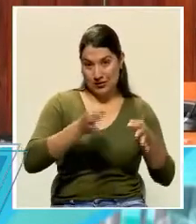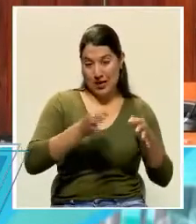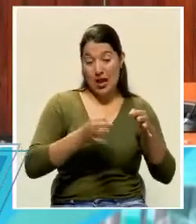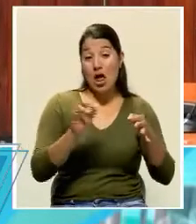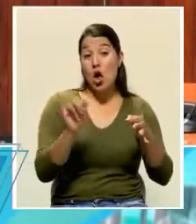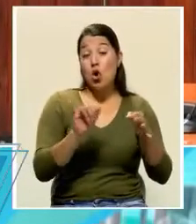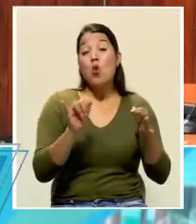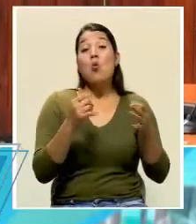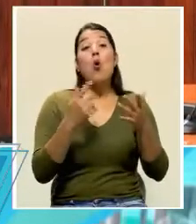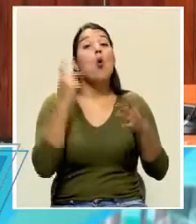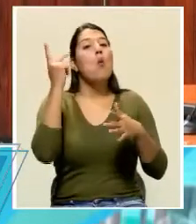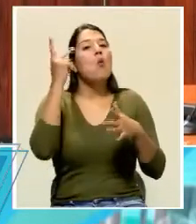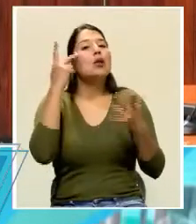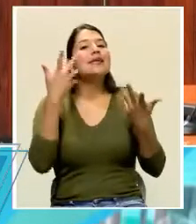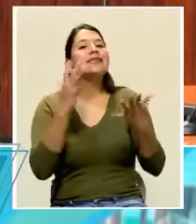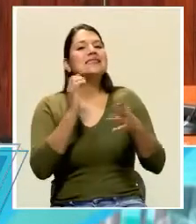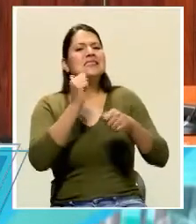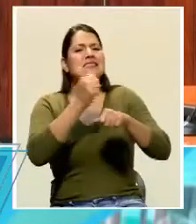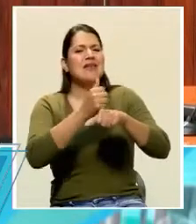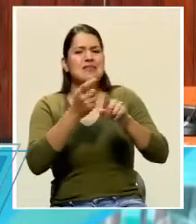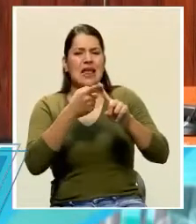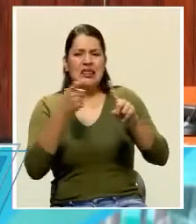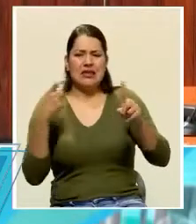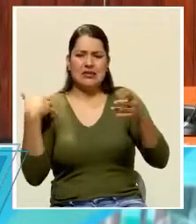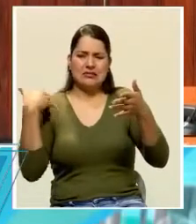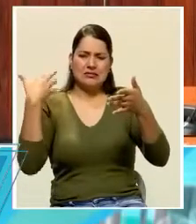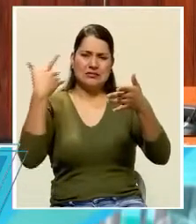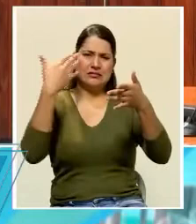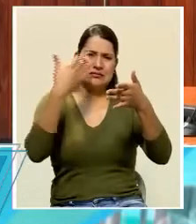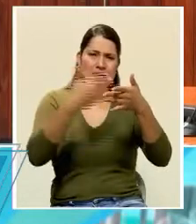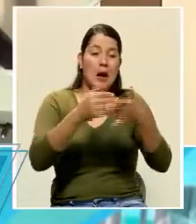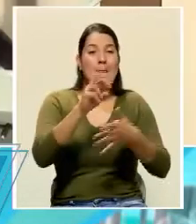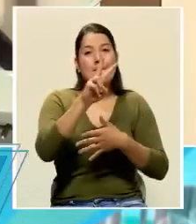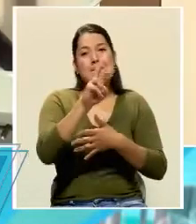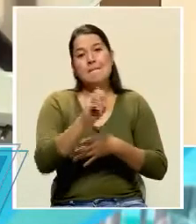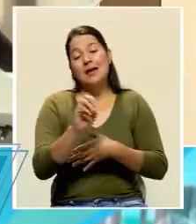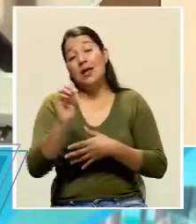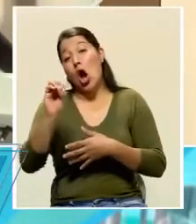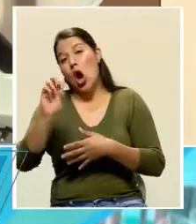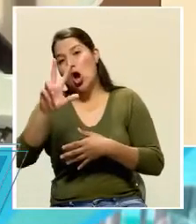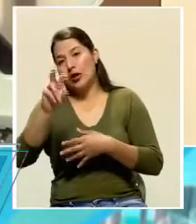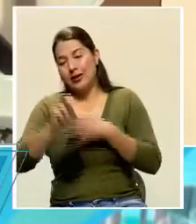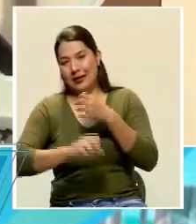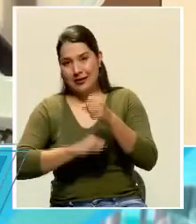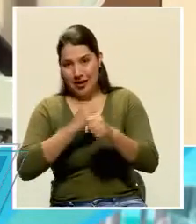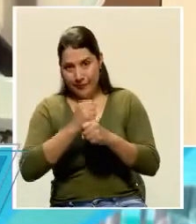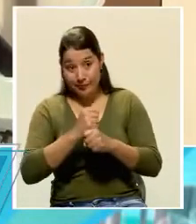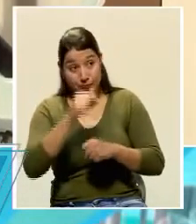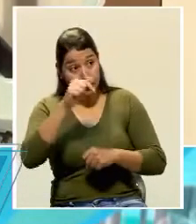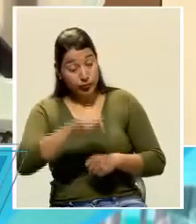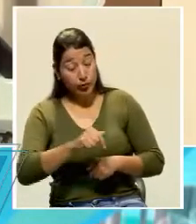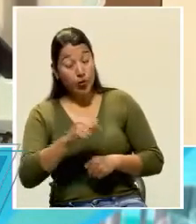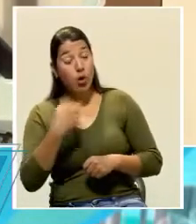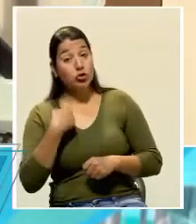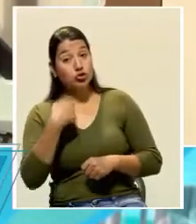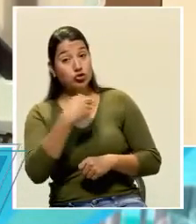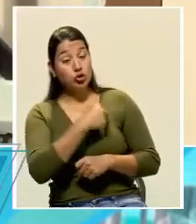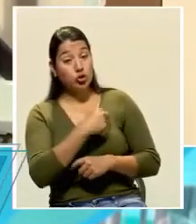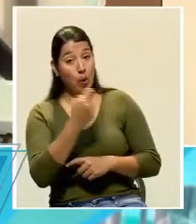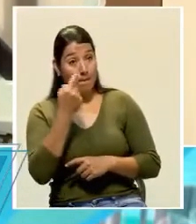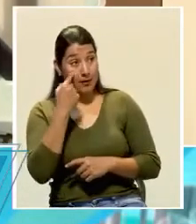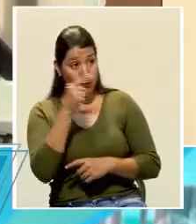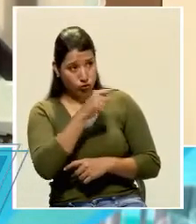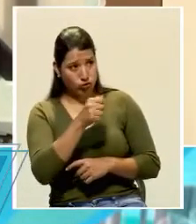desarrollada en los últimos 20 o 30 años. Don Fernando, hoy veíamos en las declaraciones que usted hacía